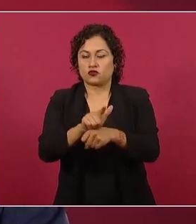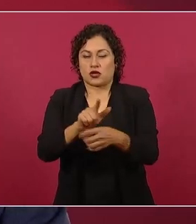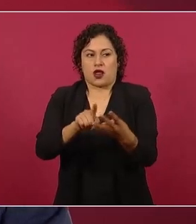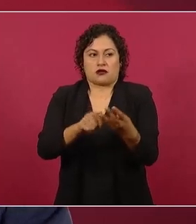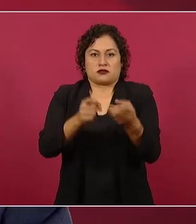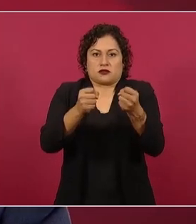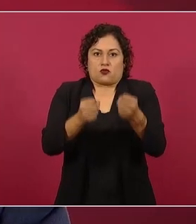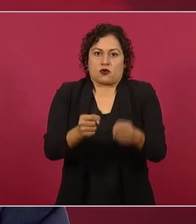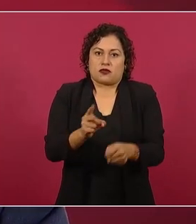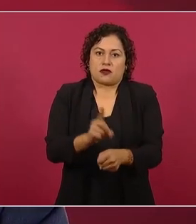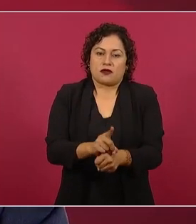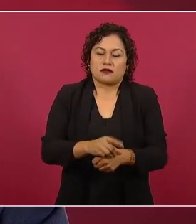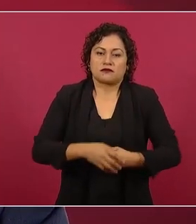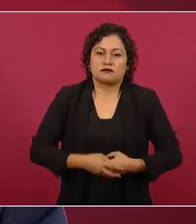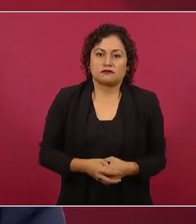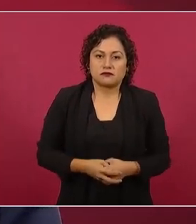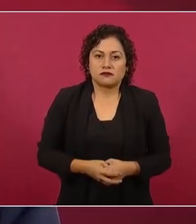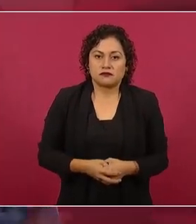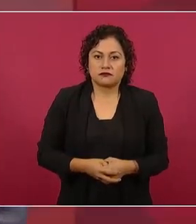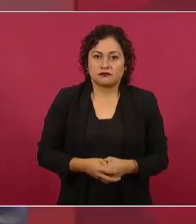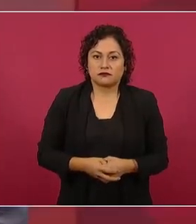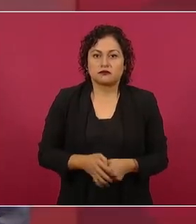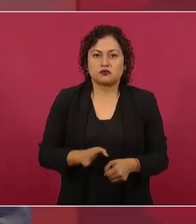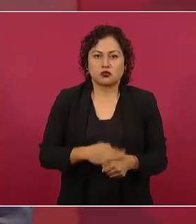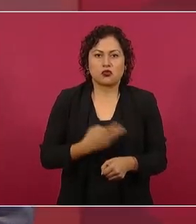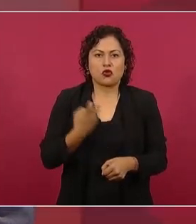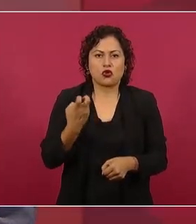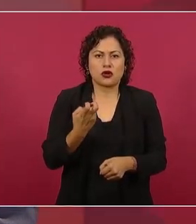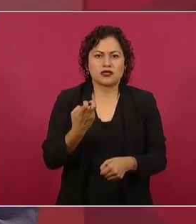por ese fraude.